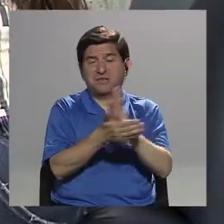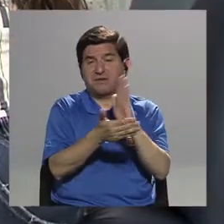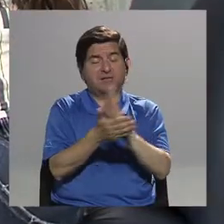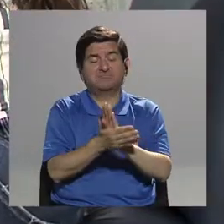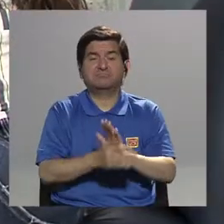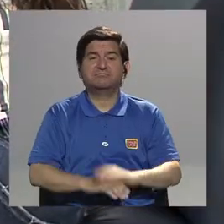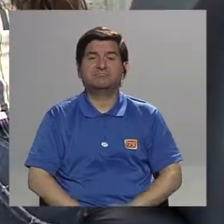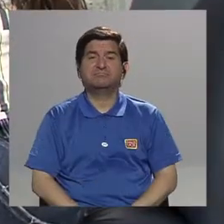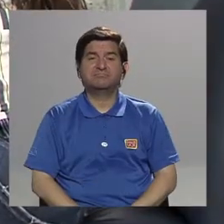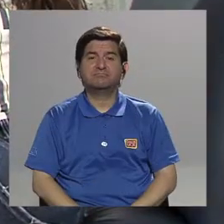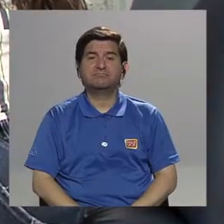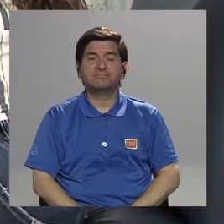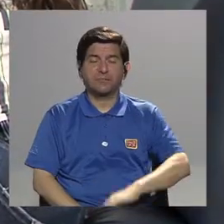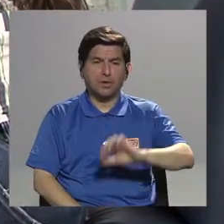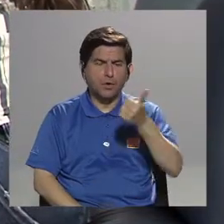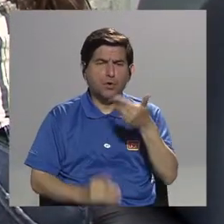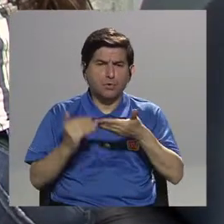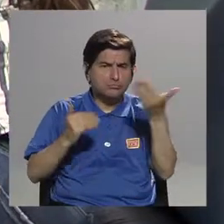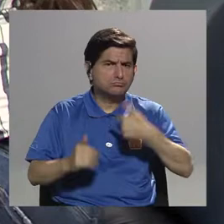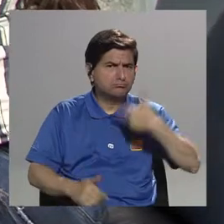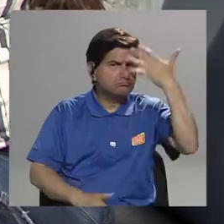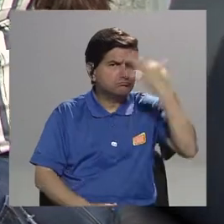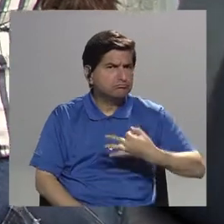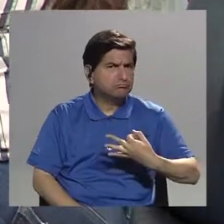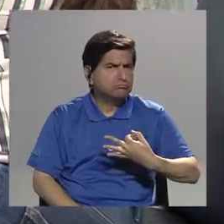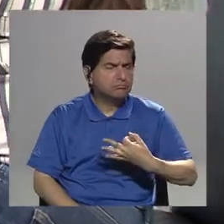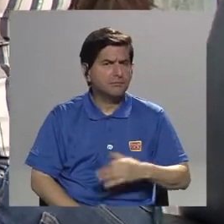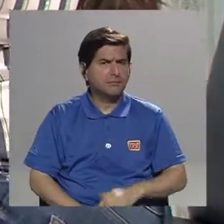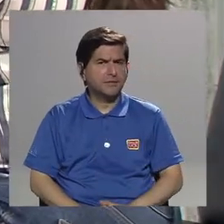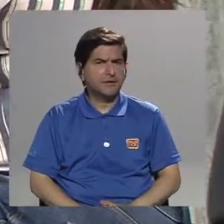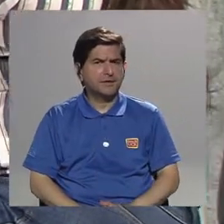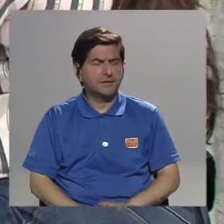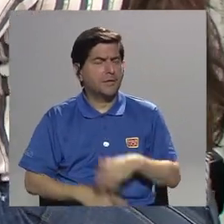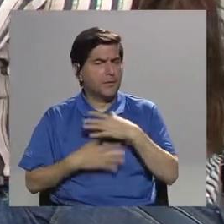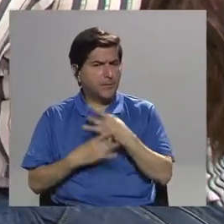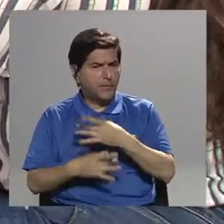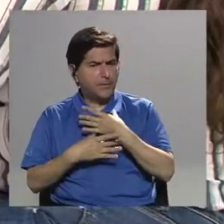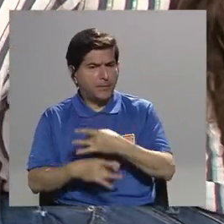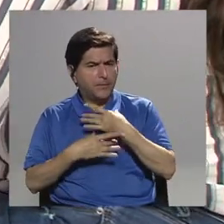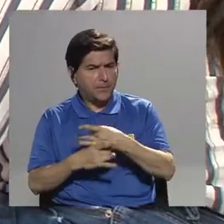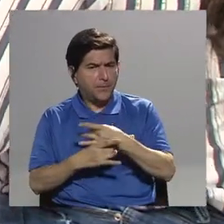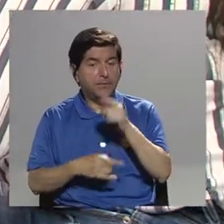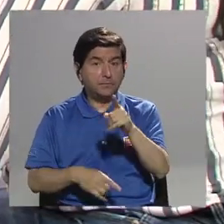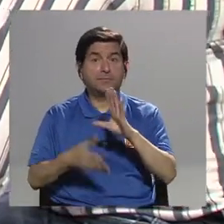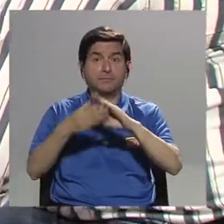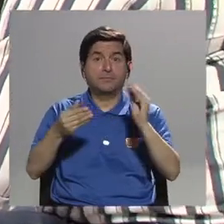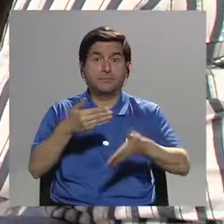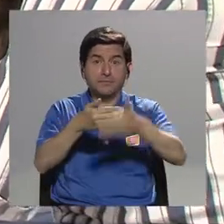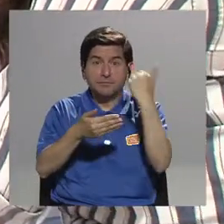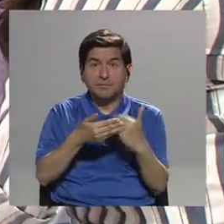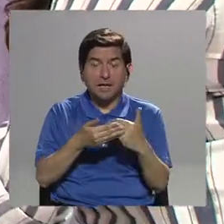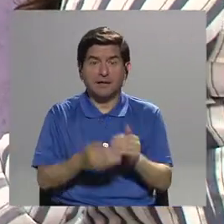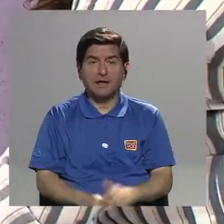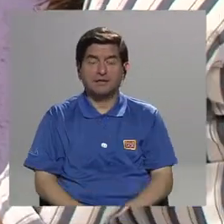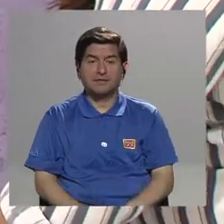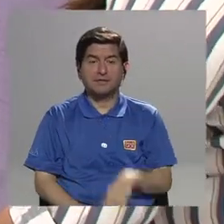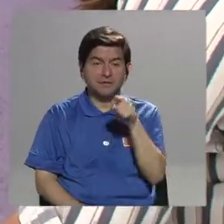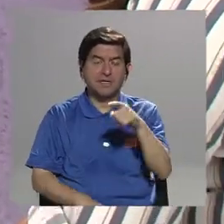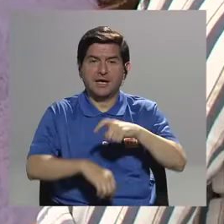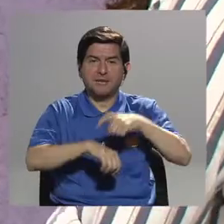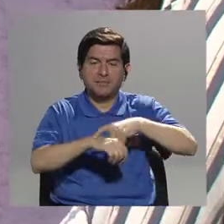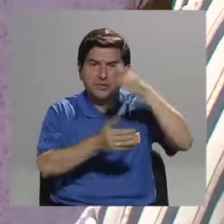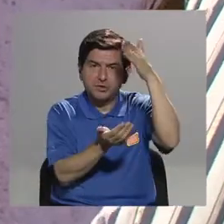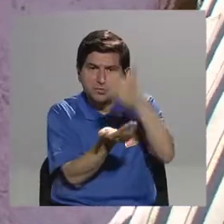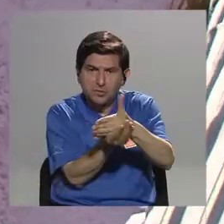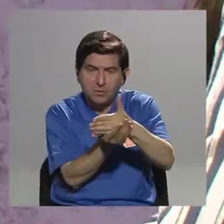aspecto que me pareció interesante, que usted lo estaba comentando ahora que estábamos en el corte, que es ese